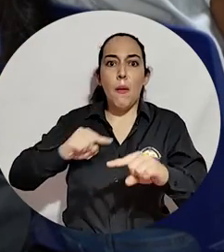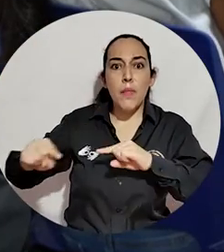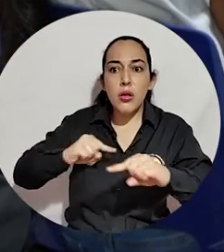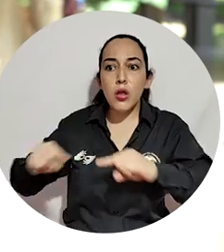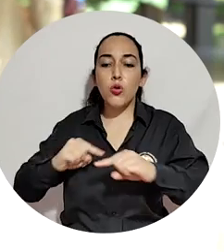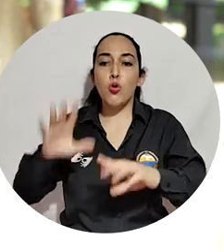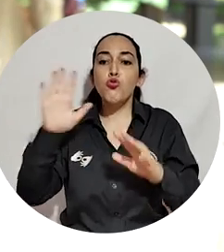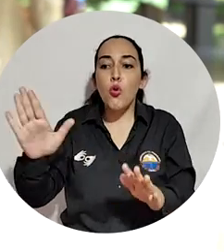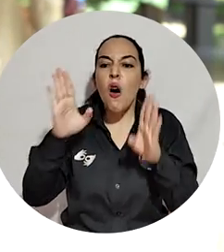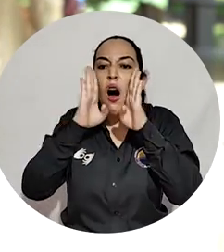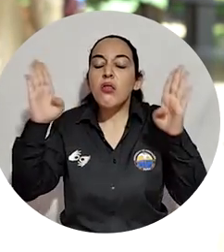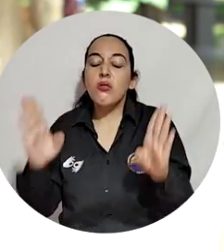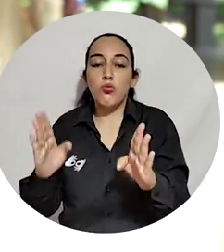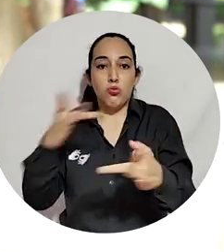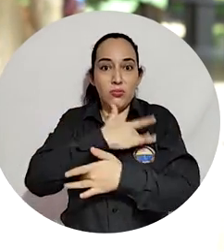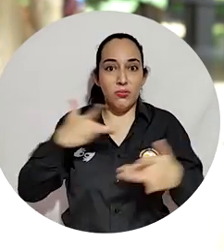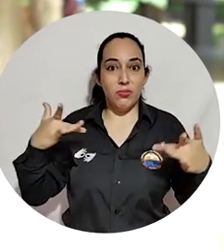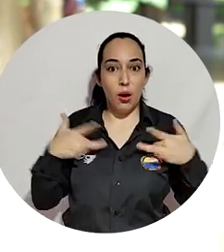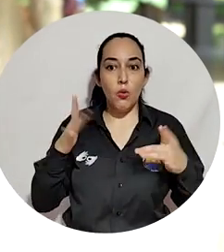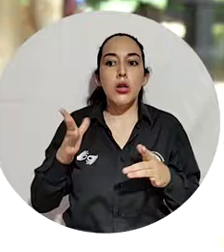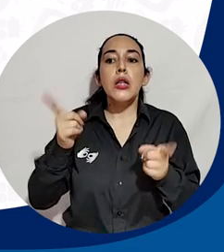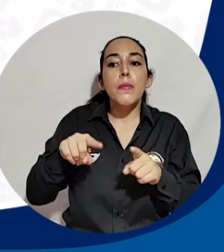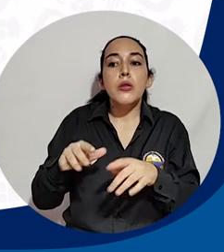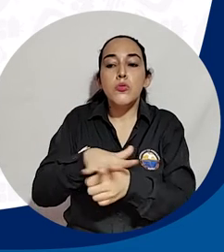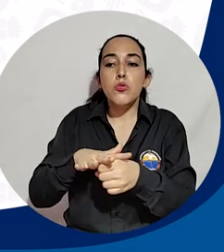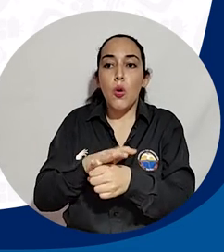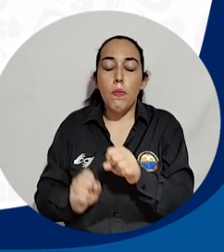administrativos en primeros auxilios psicológicos y atención en crisis.